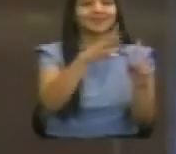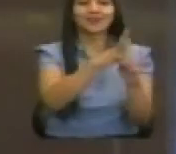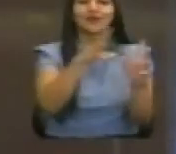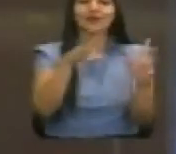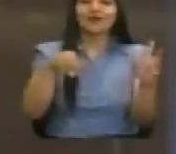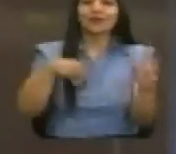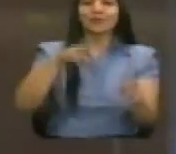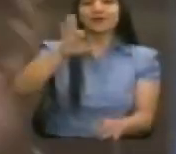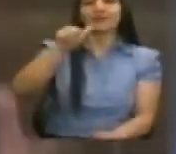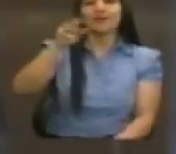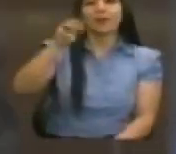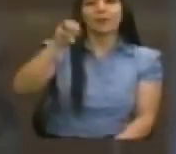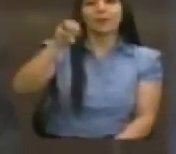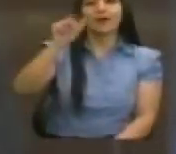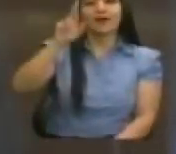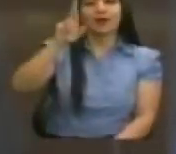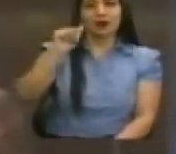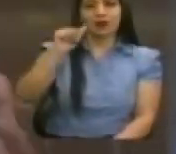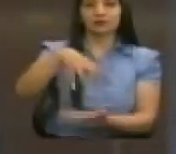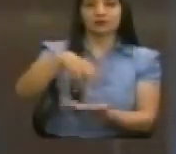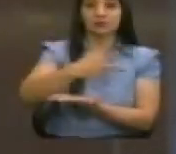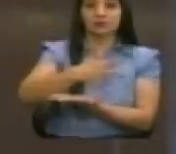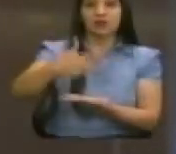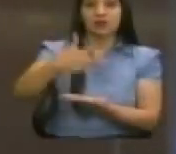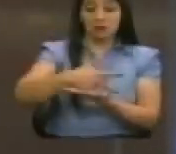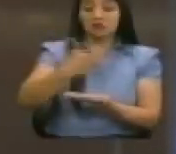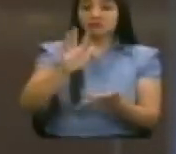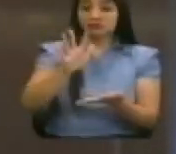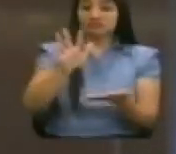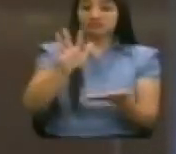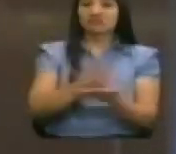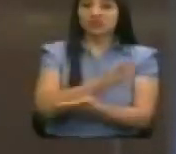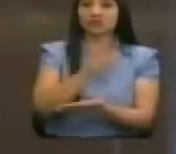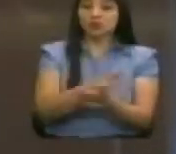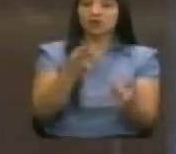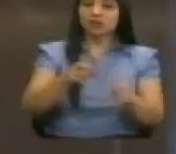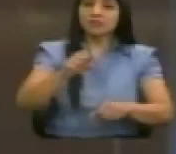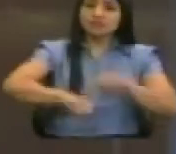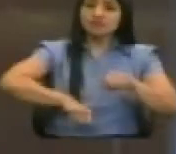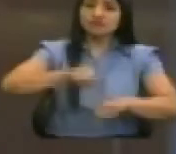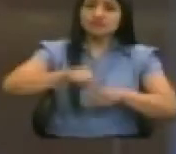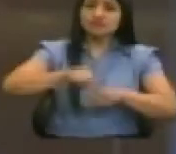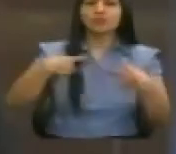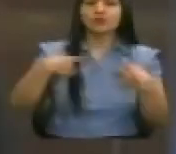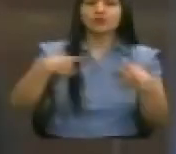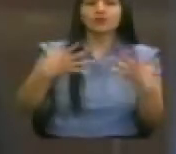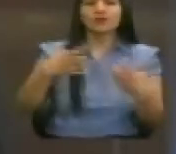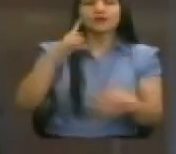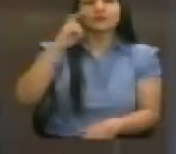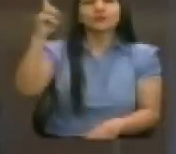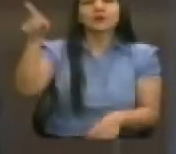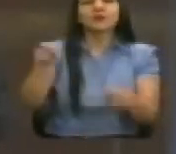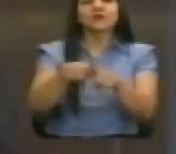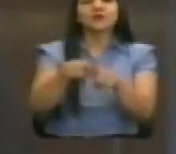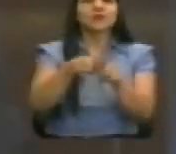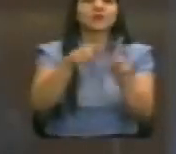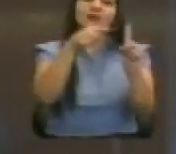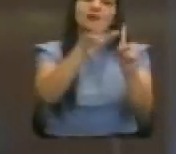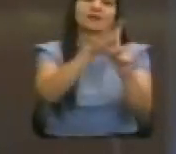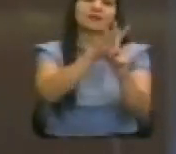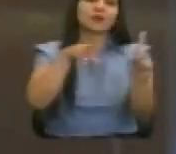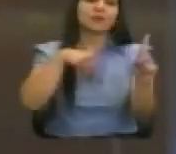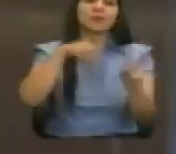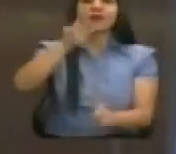En la provincia del Carchi hay escuelas de ciclismo que sueñan nuevamente con ser los nuevos Richard